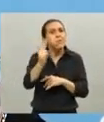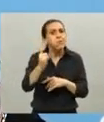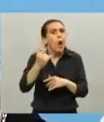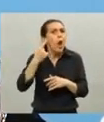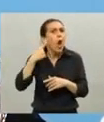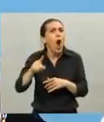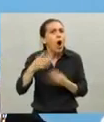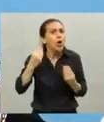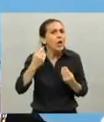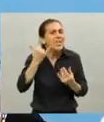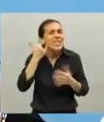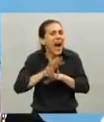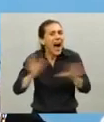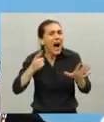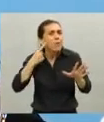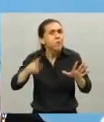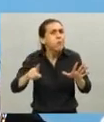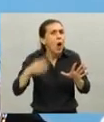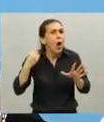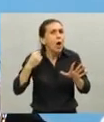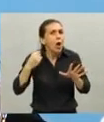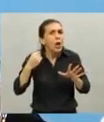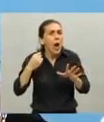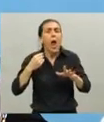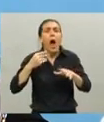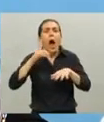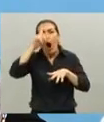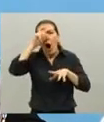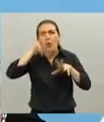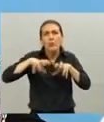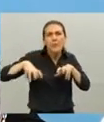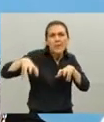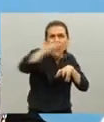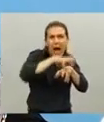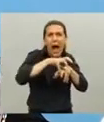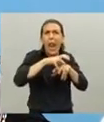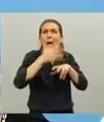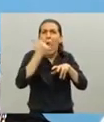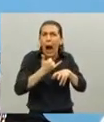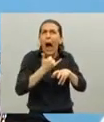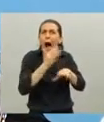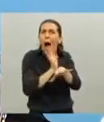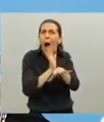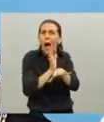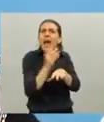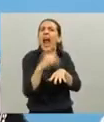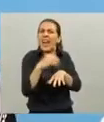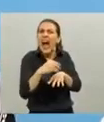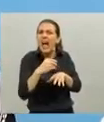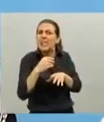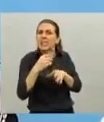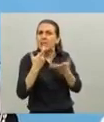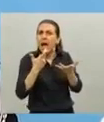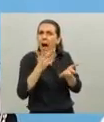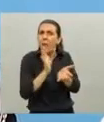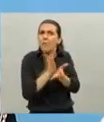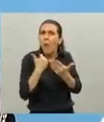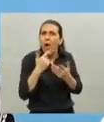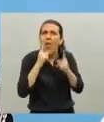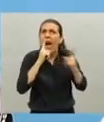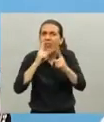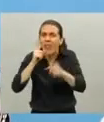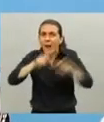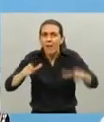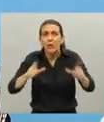logrado garantizar la atención sanitaria de cualquier argentino que la requiera, sino, y esto ocurre en todos